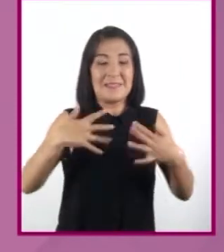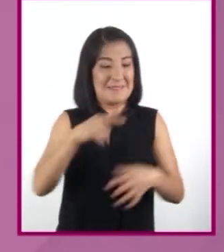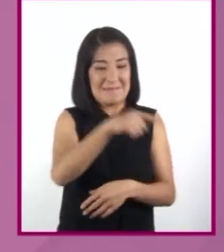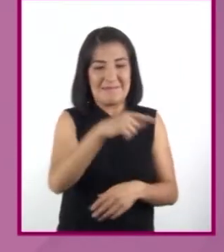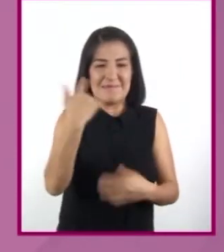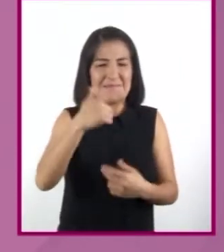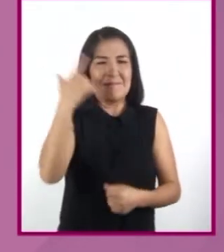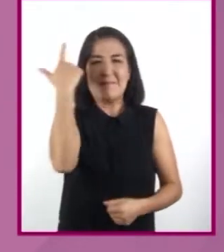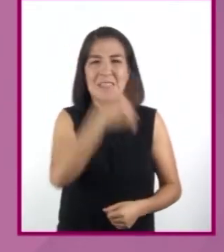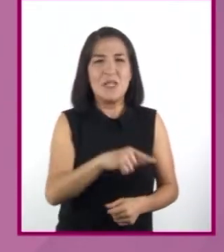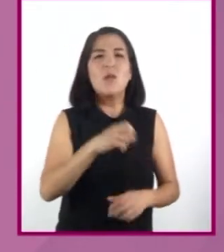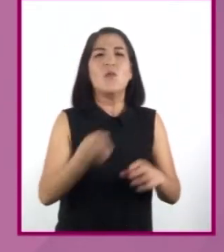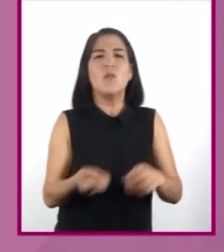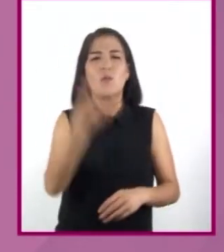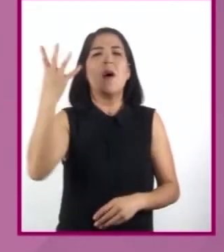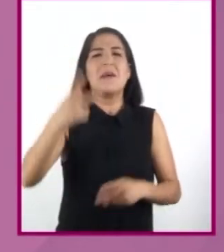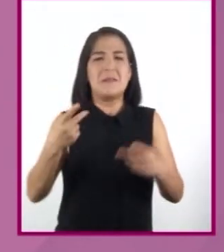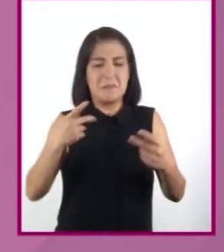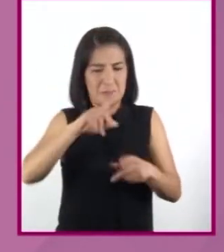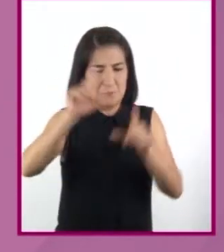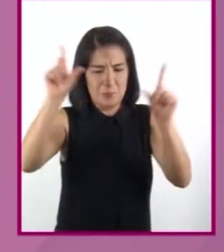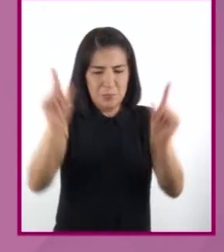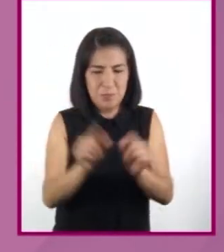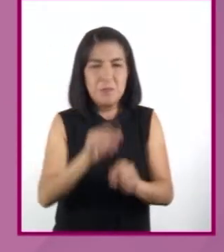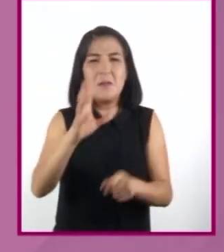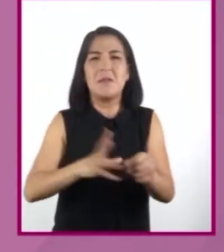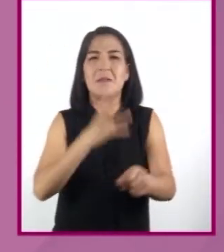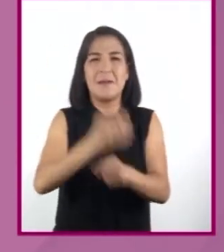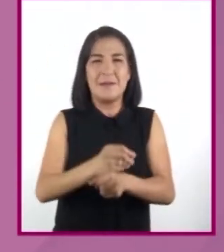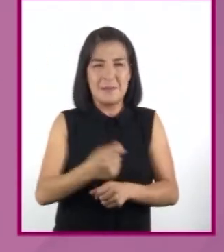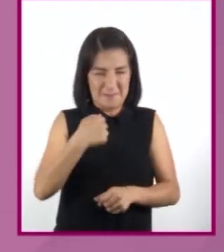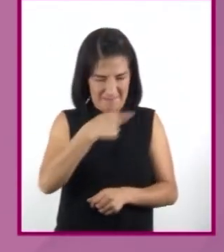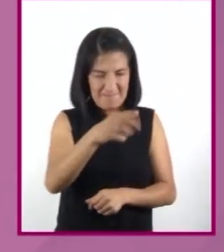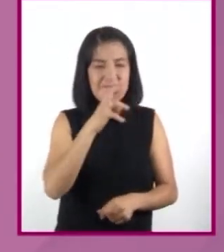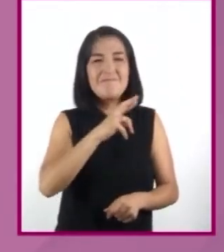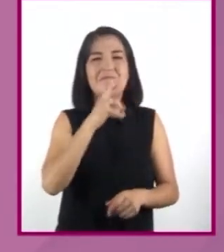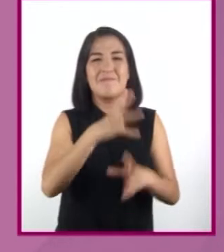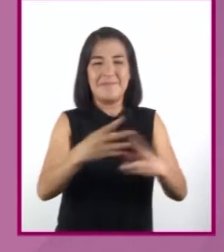caso pronto tendrá una solución, se los aseguro.